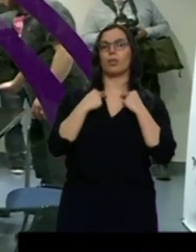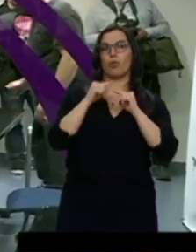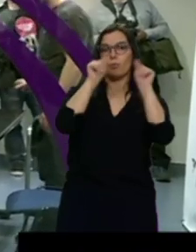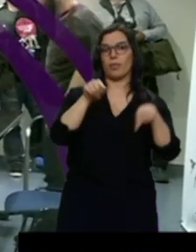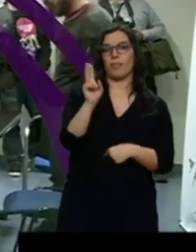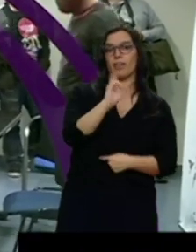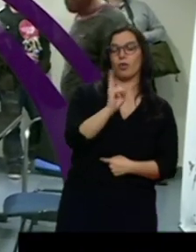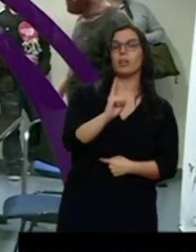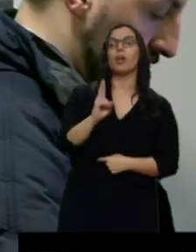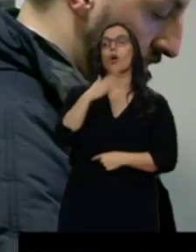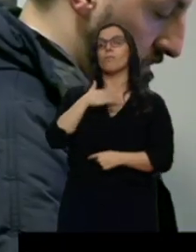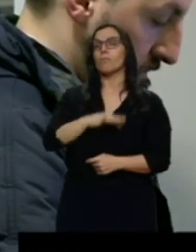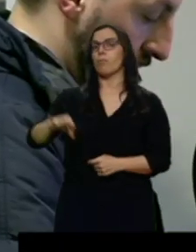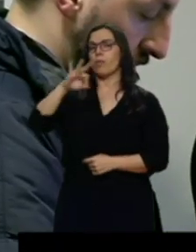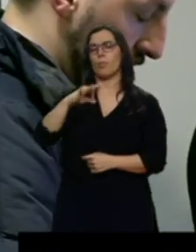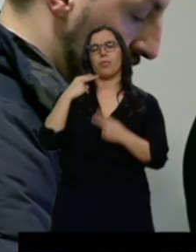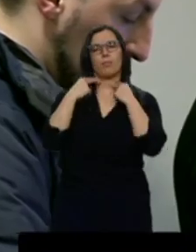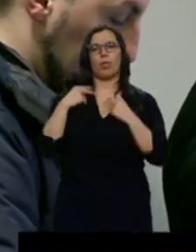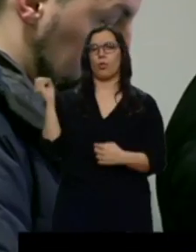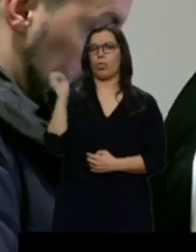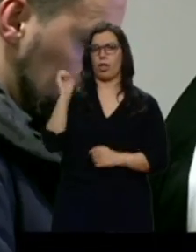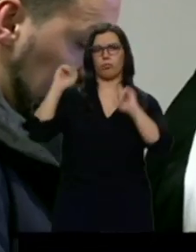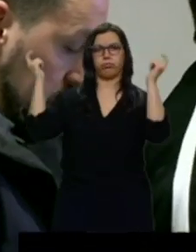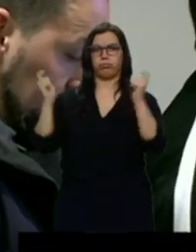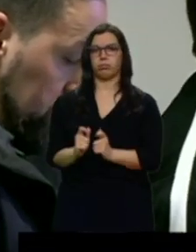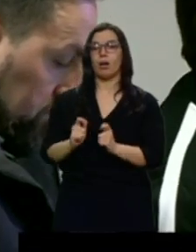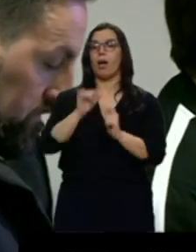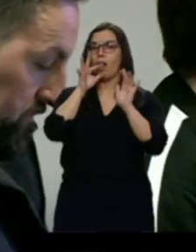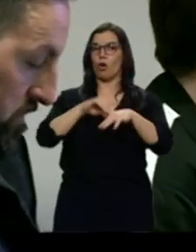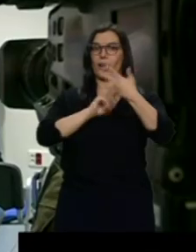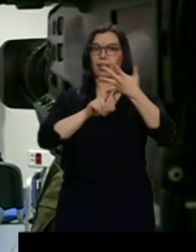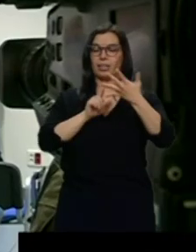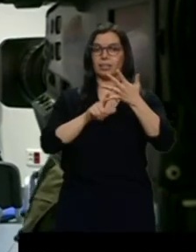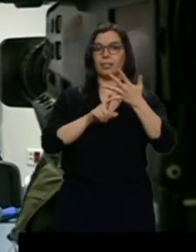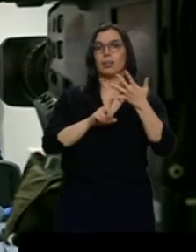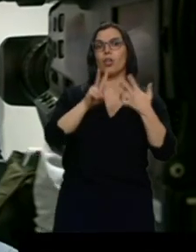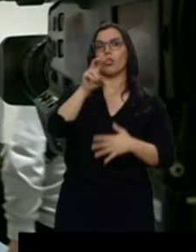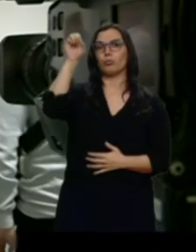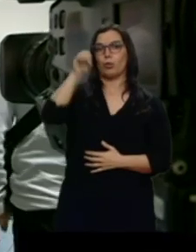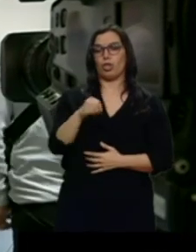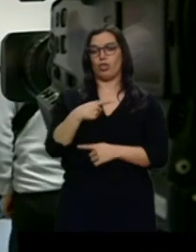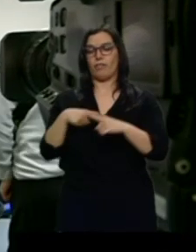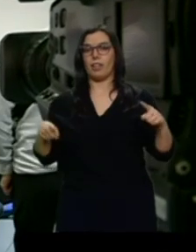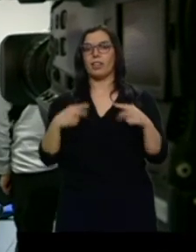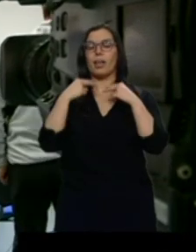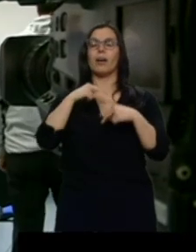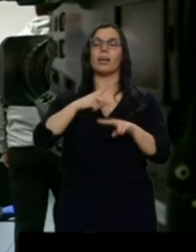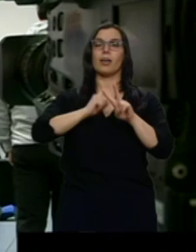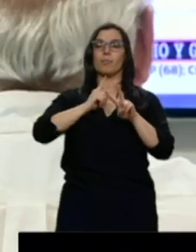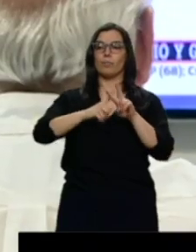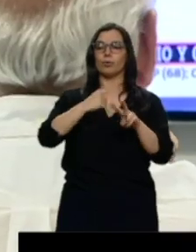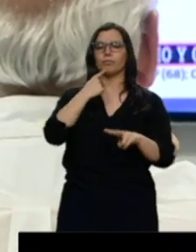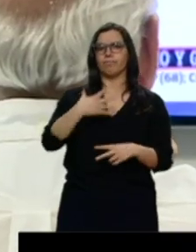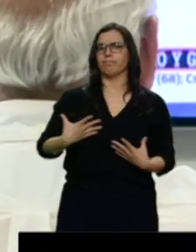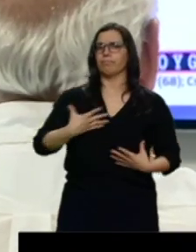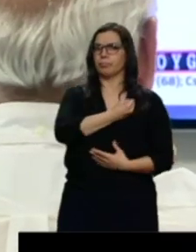y se queda sin diputados. Pasa a ser la quinta fuerza más votada, a un 2% de Vox. Decepcionados, dicen que hay que hacer una reflexión, aunque no